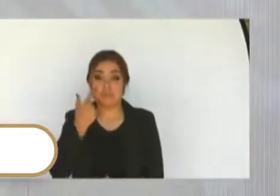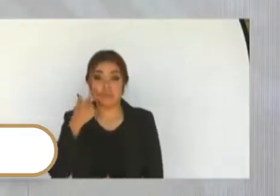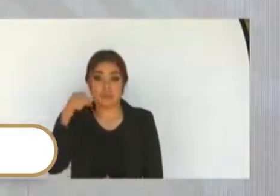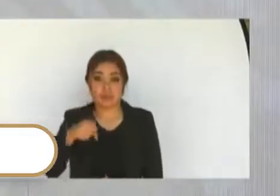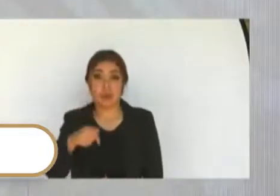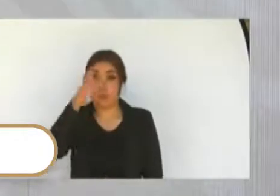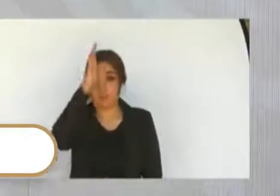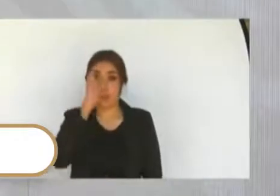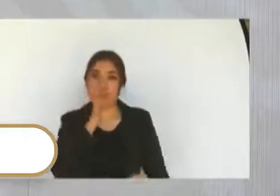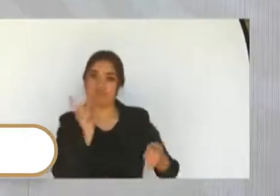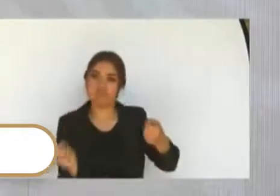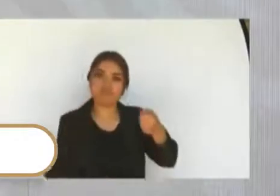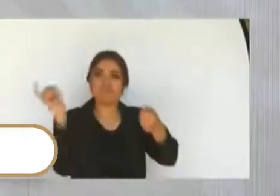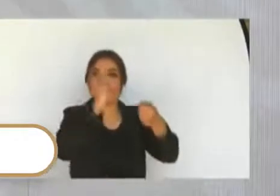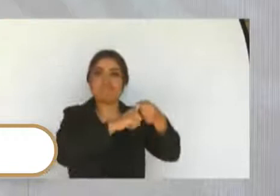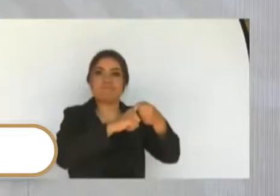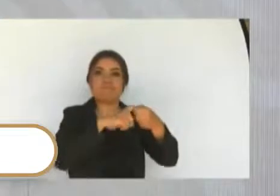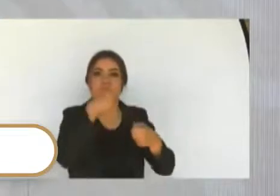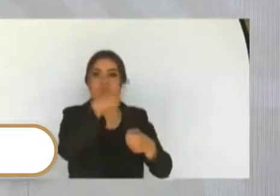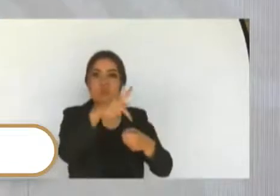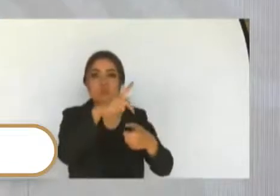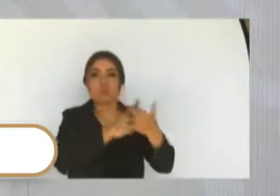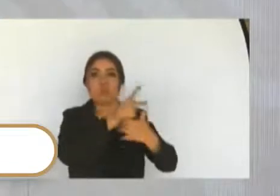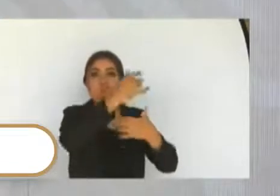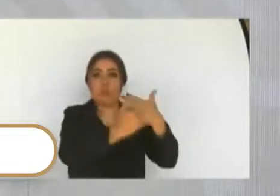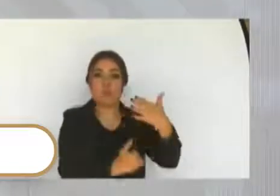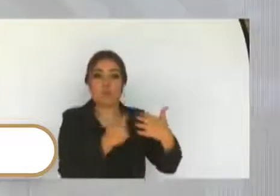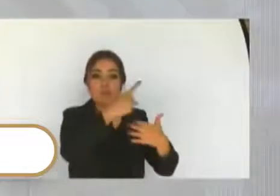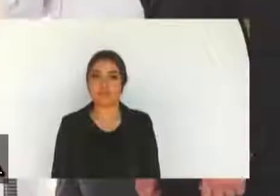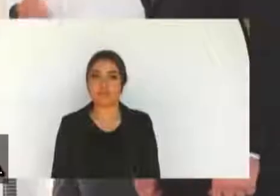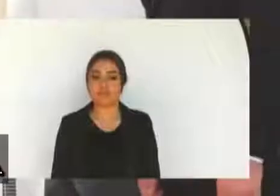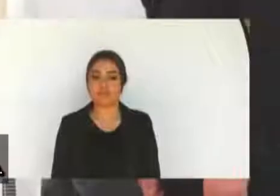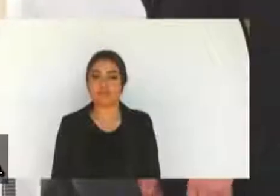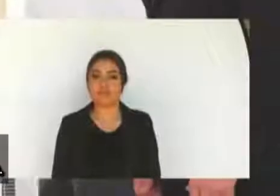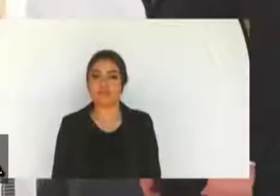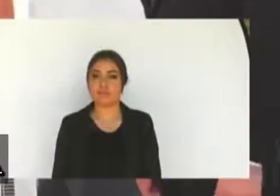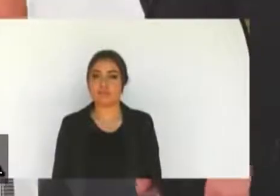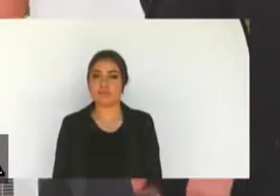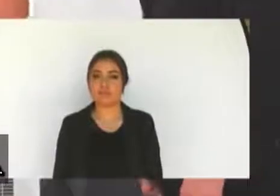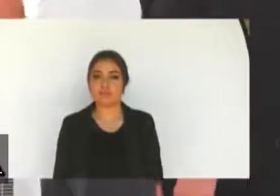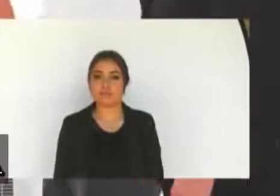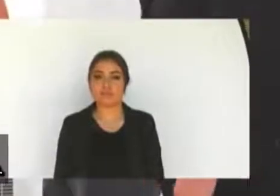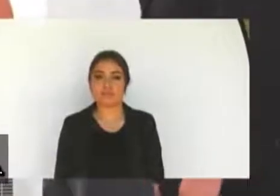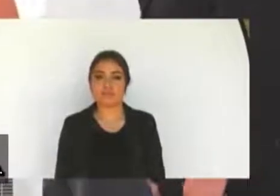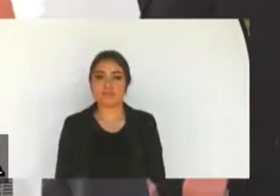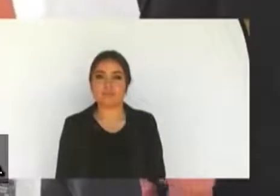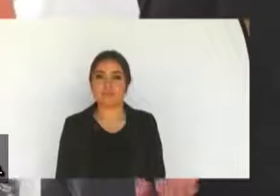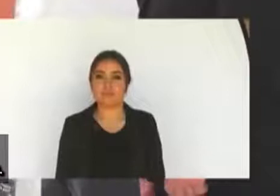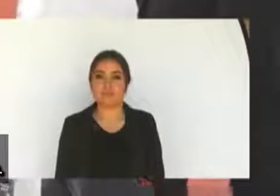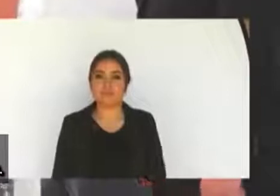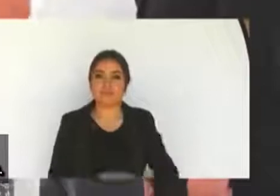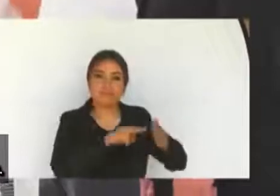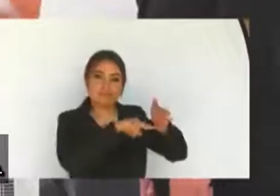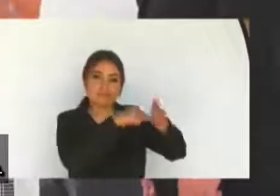Coahuila se suma a esta estrategia institucional del gobierno federal que busca impulsar mejores esquemas para que de manera integral